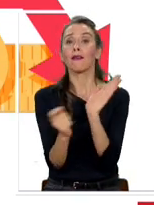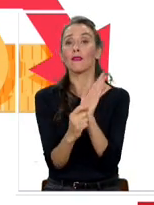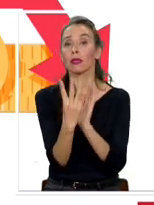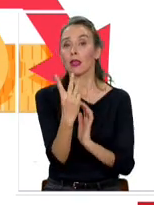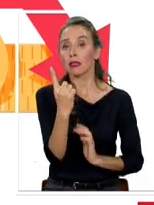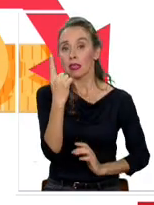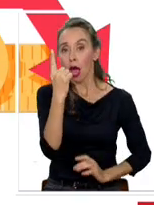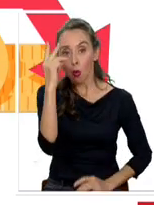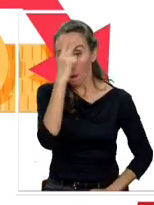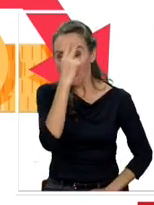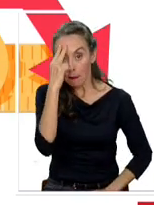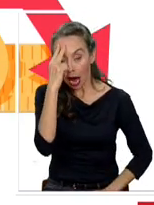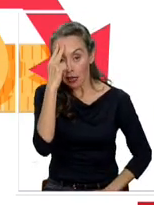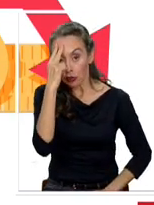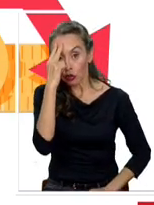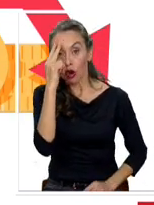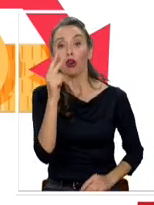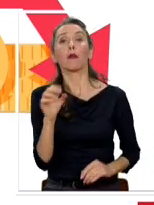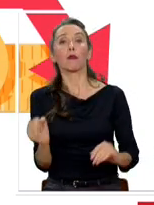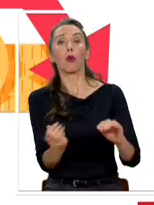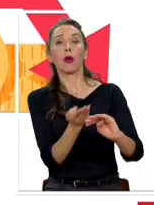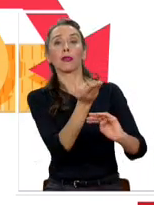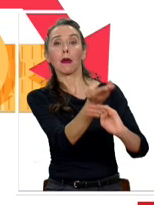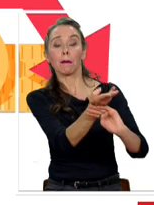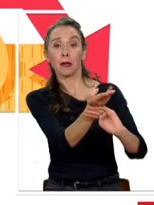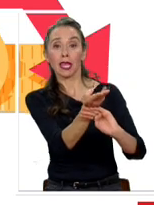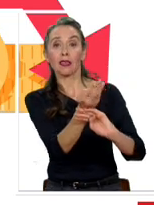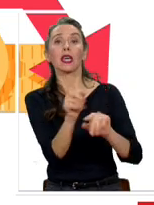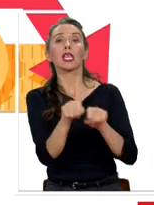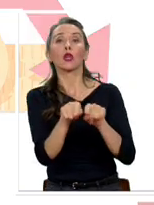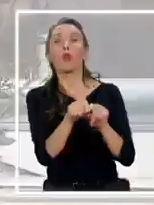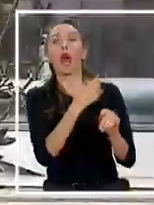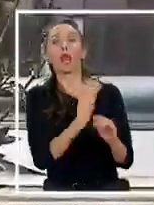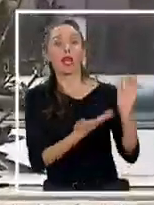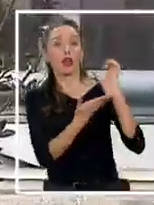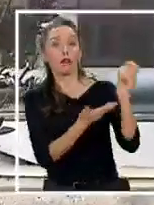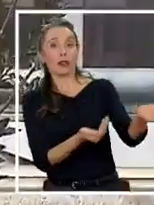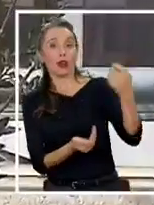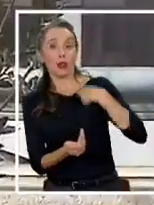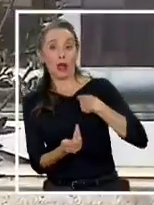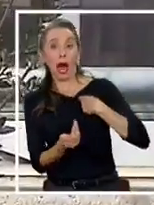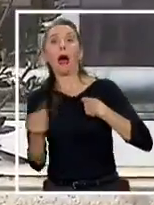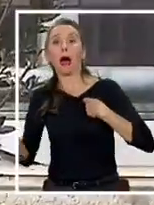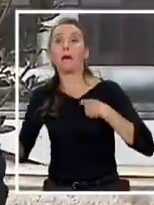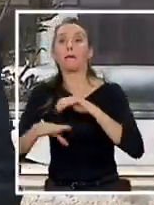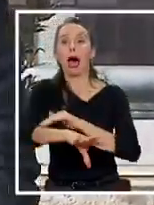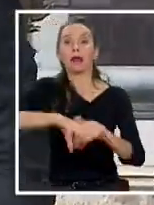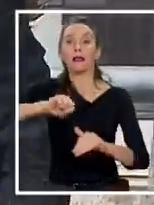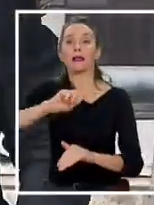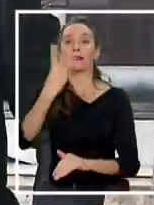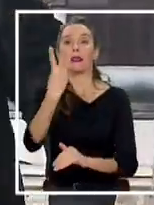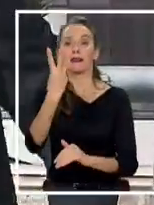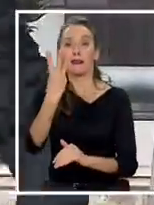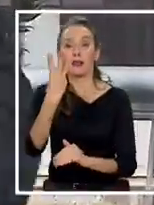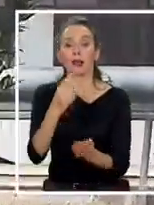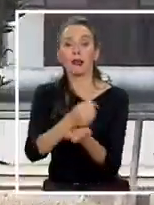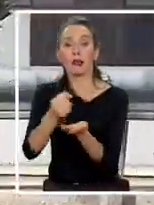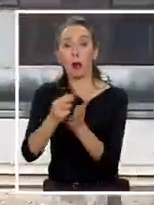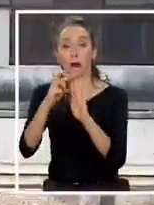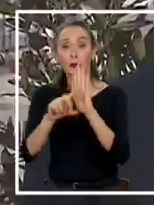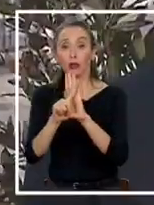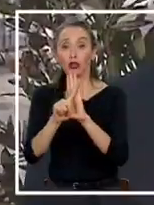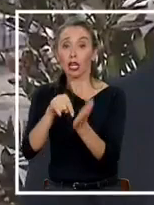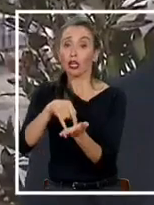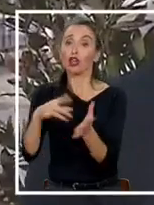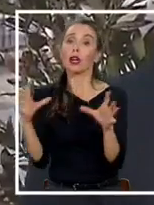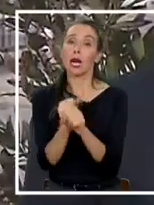marzo y que de esa forma puedan solicitarlas como un tercer retiro. Y la intención de todos es que la tramitación sea rápida.